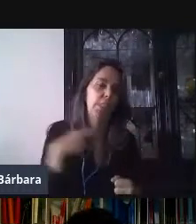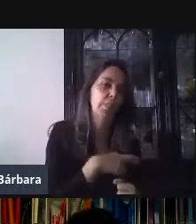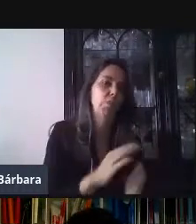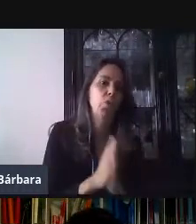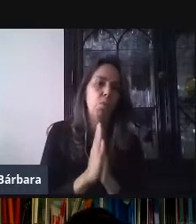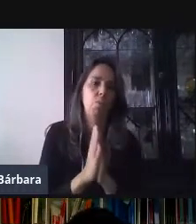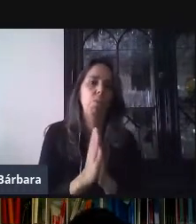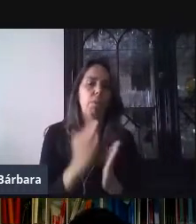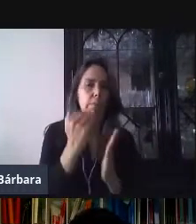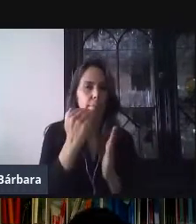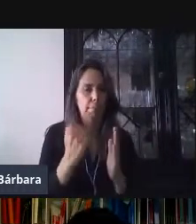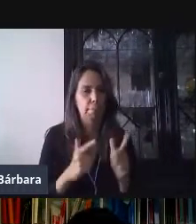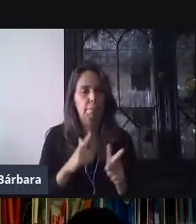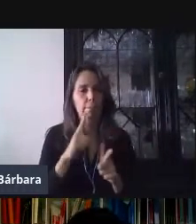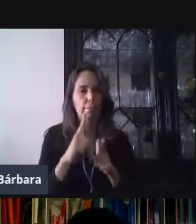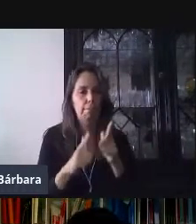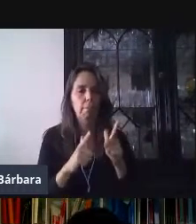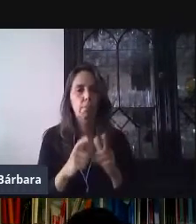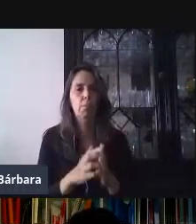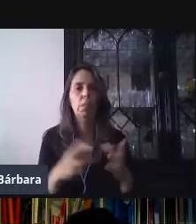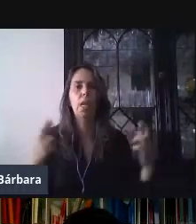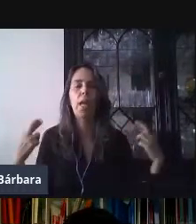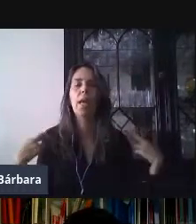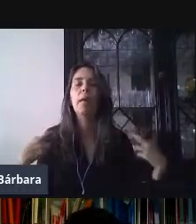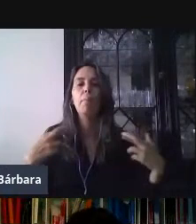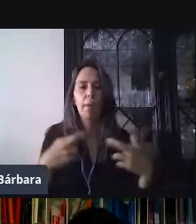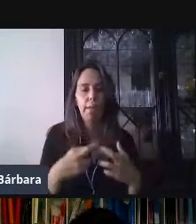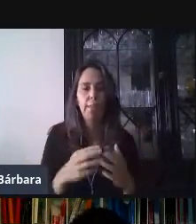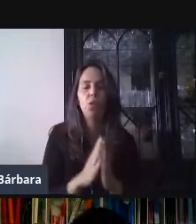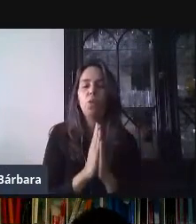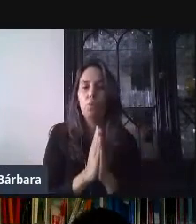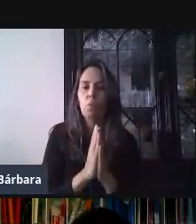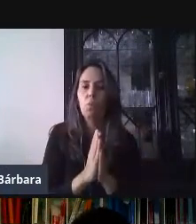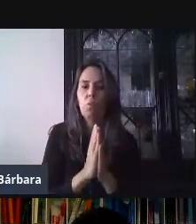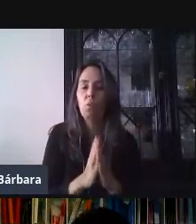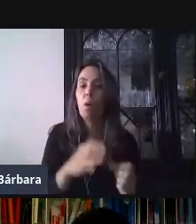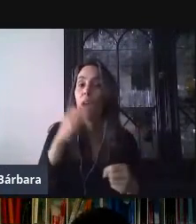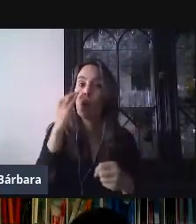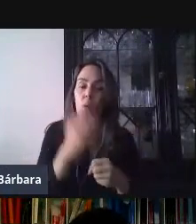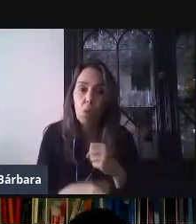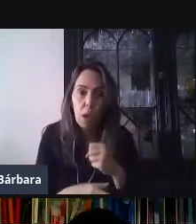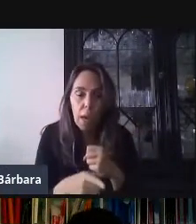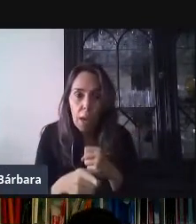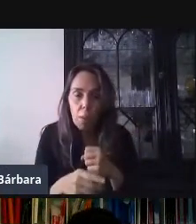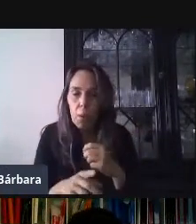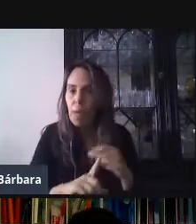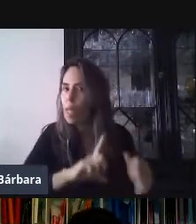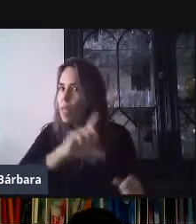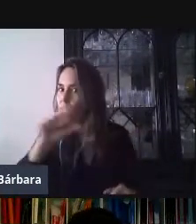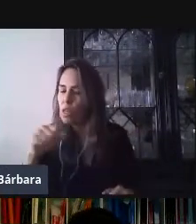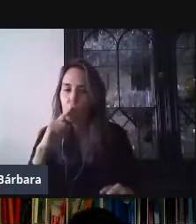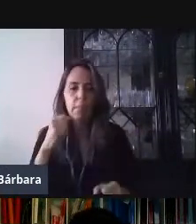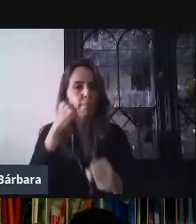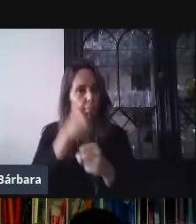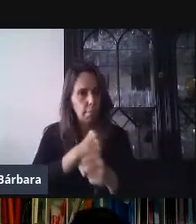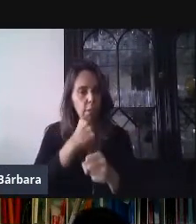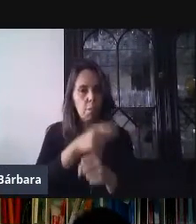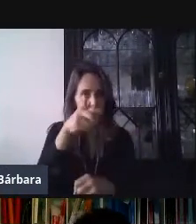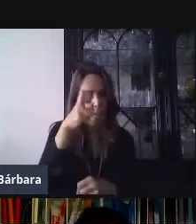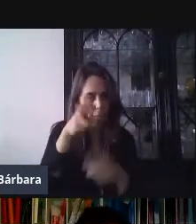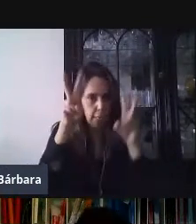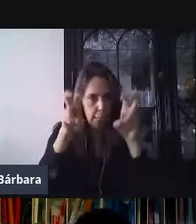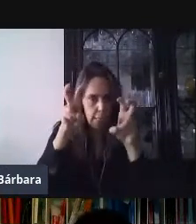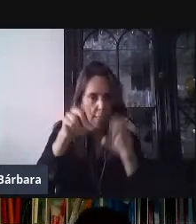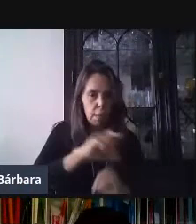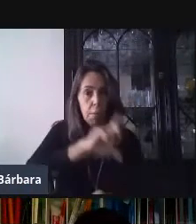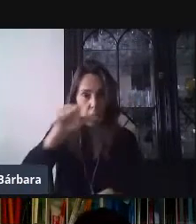pues, es importante que ustedes conozcan. Pero terminando esta primera parte, vamos a ver todo en práctica. Así que no se preocupen, vamos a ir paso a paso